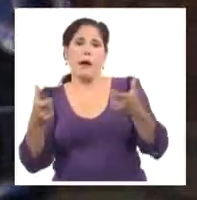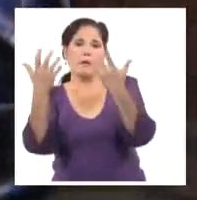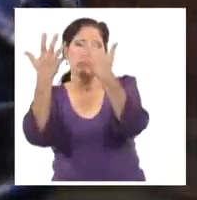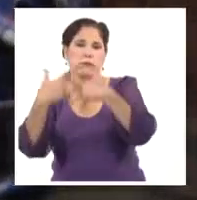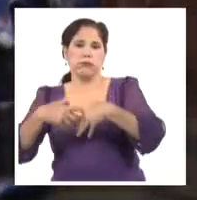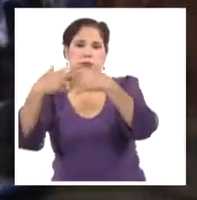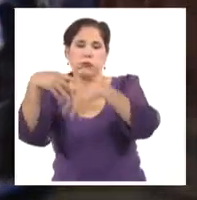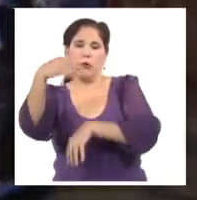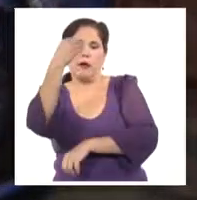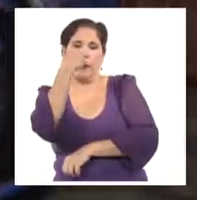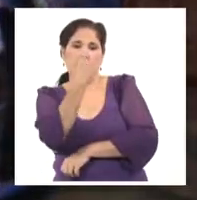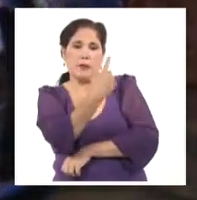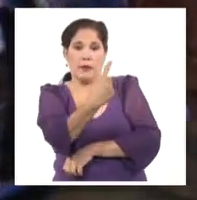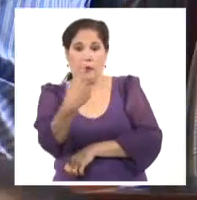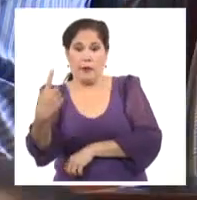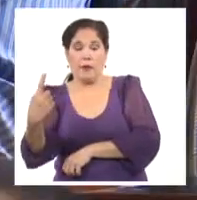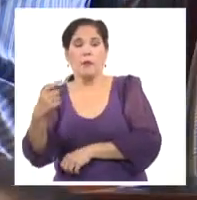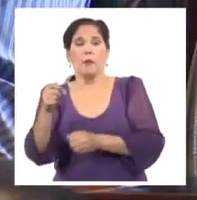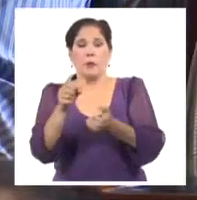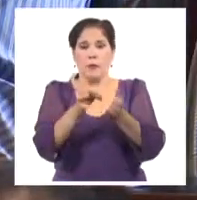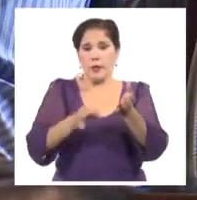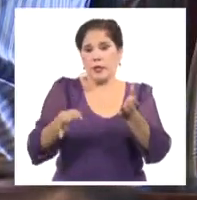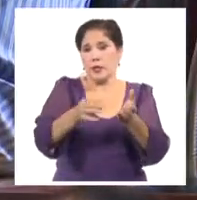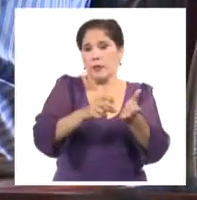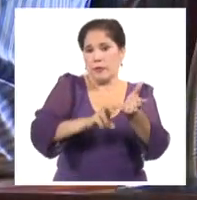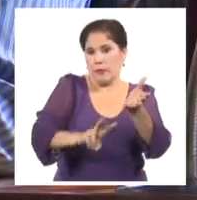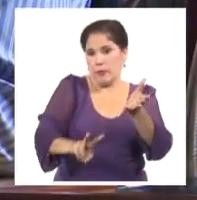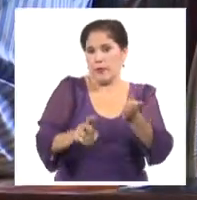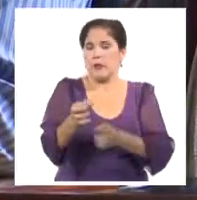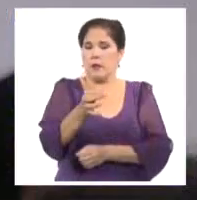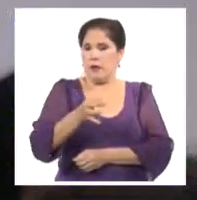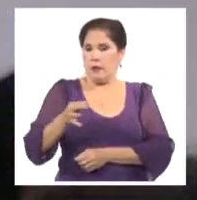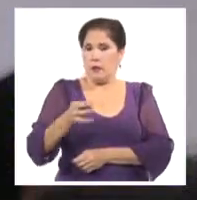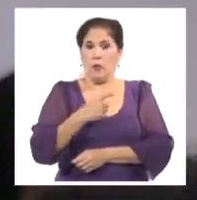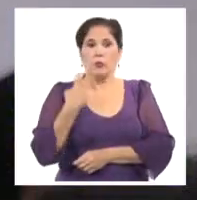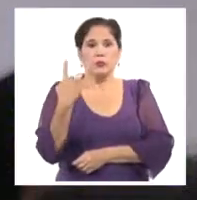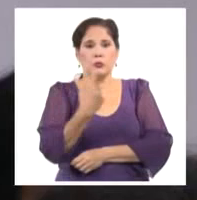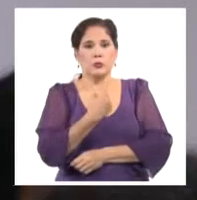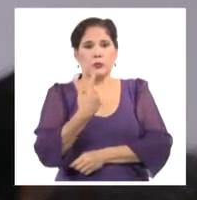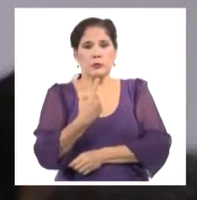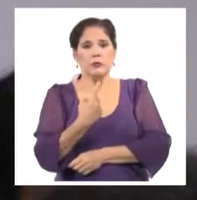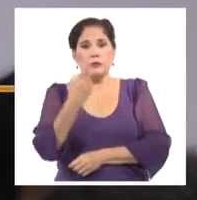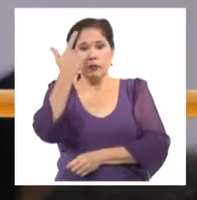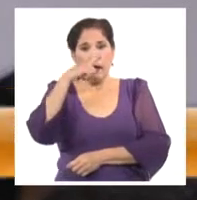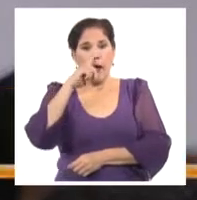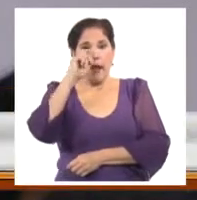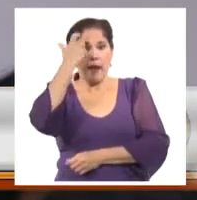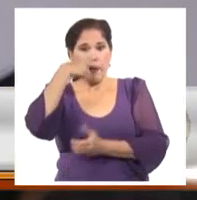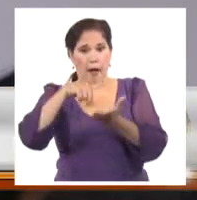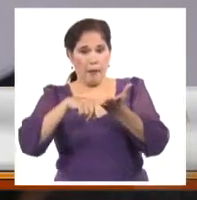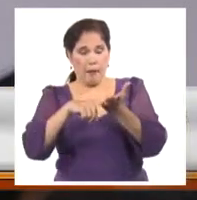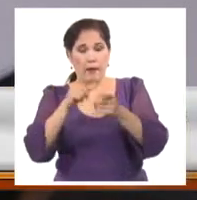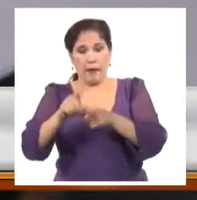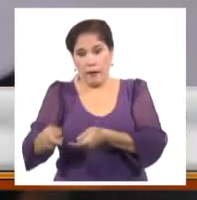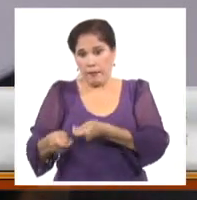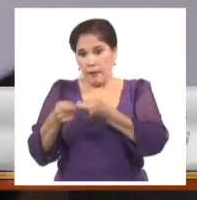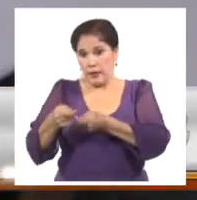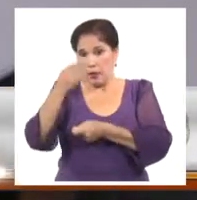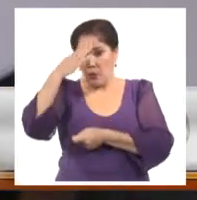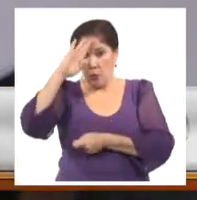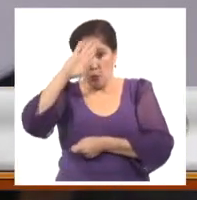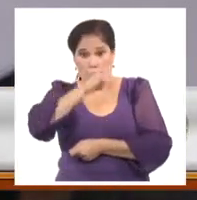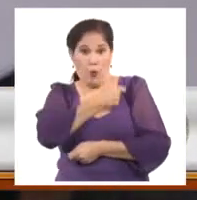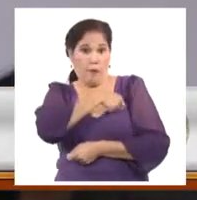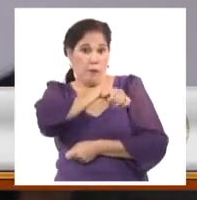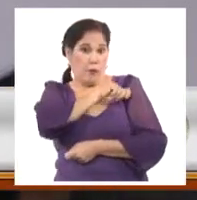productivos en cada uno de los territorios del país. Todo nos dice que la ANAC, que nuestros campesinos, que el pueblo de Cuba exige